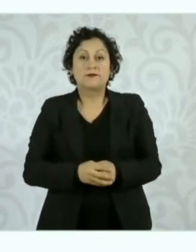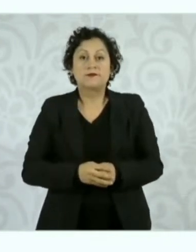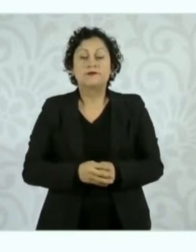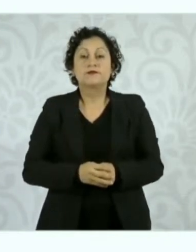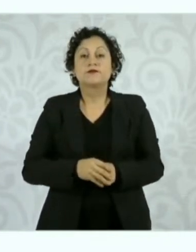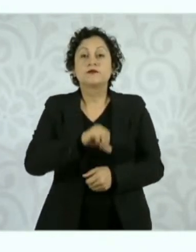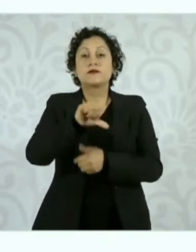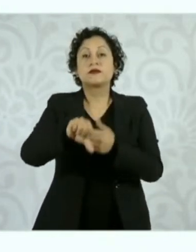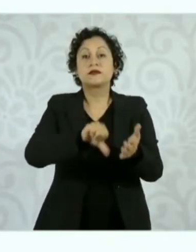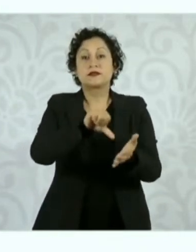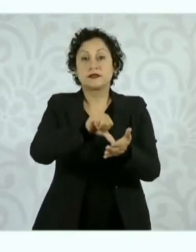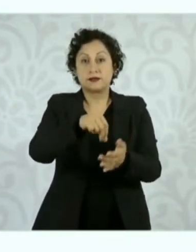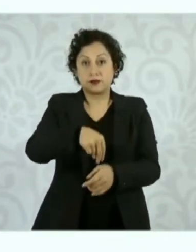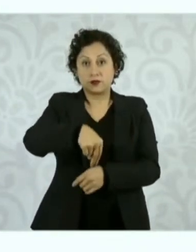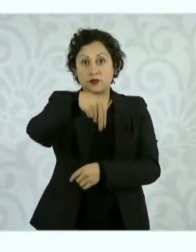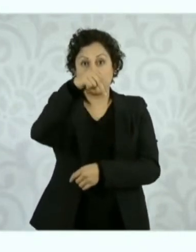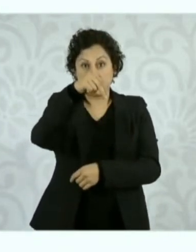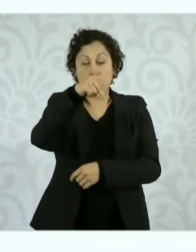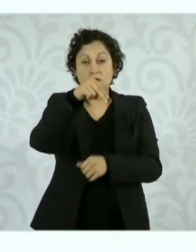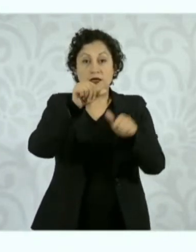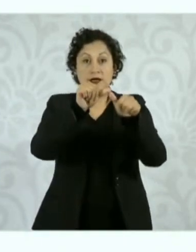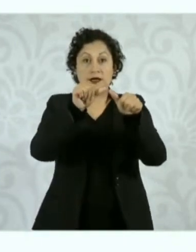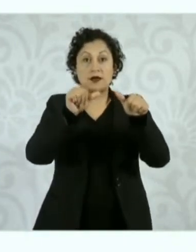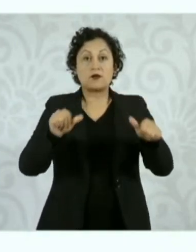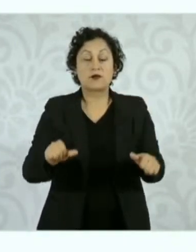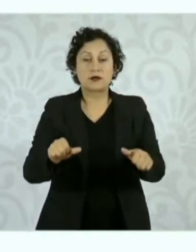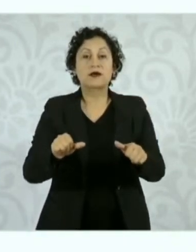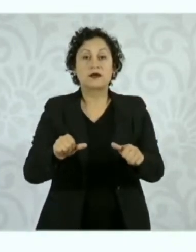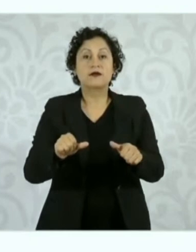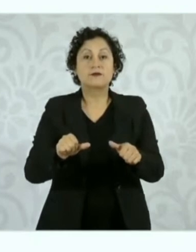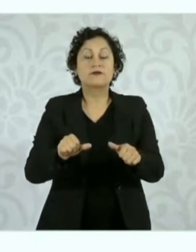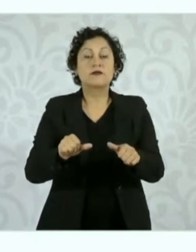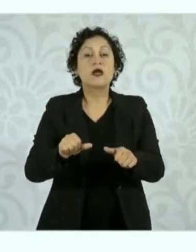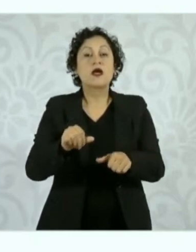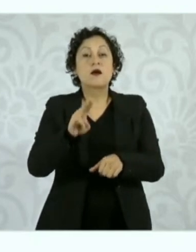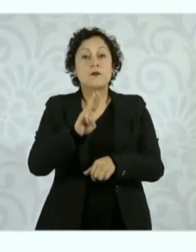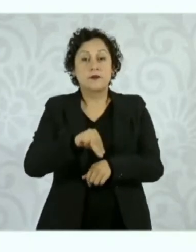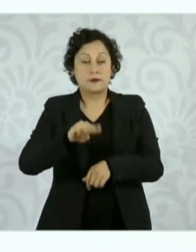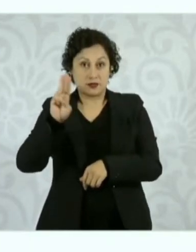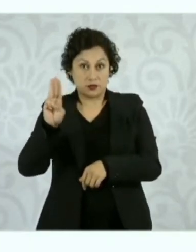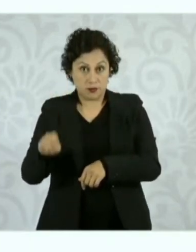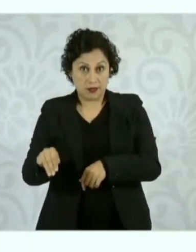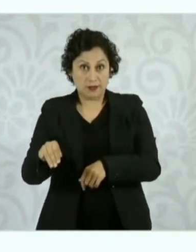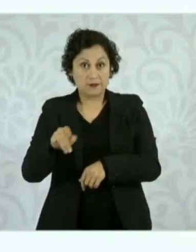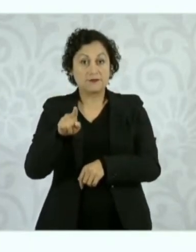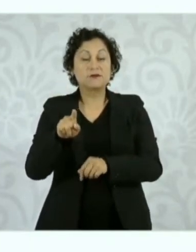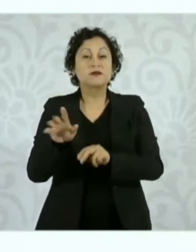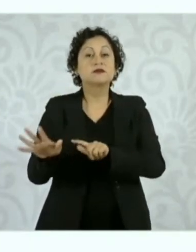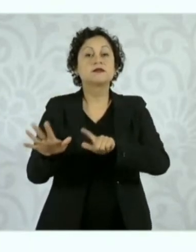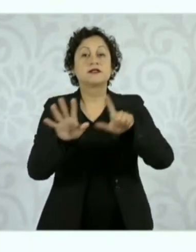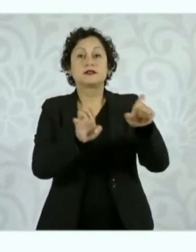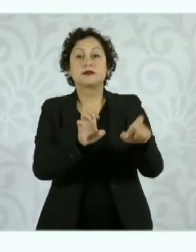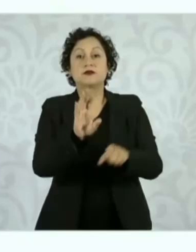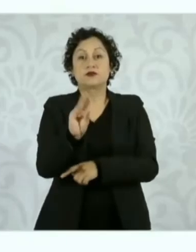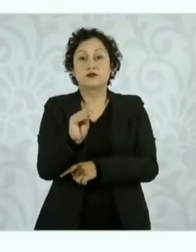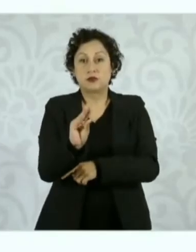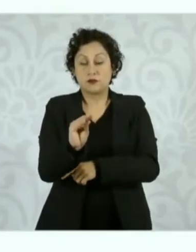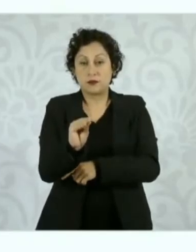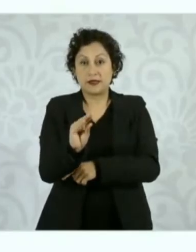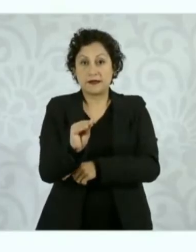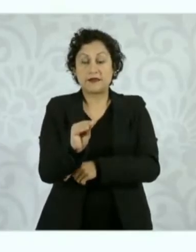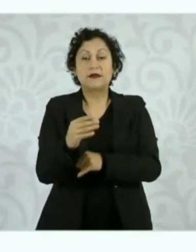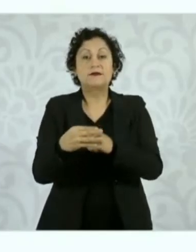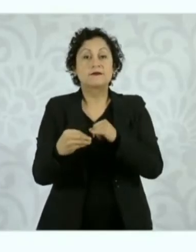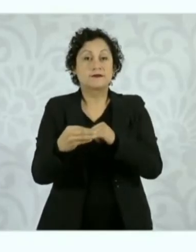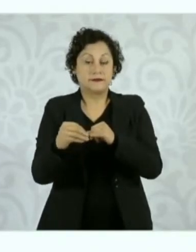Zona centro norte, Bodega, Horrera, sucursal Morelia Este, en Morelia, Michoacán, con setecientos noventa pesos sesenta